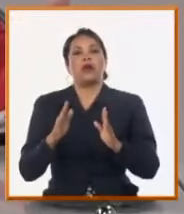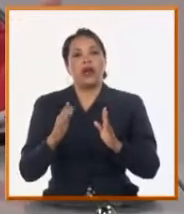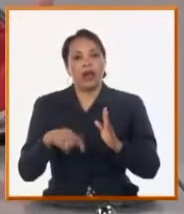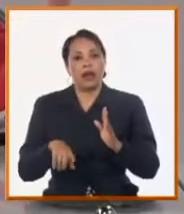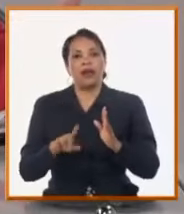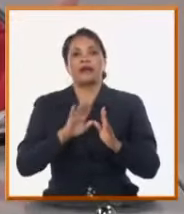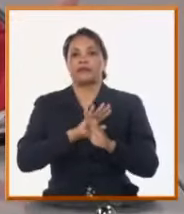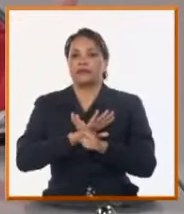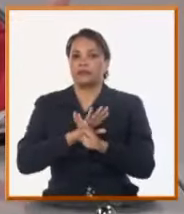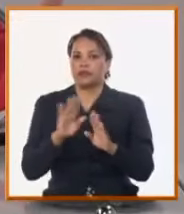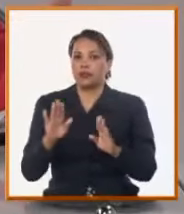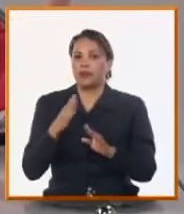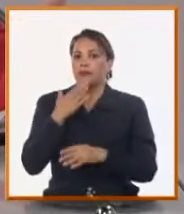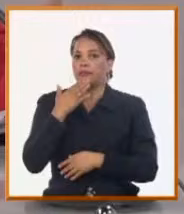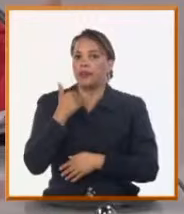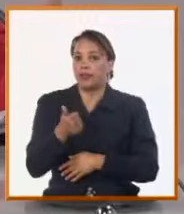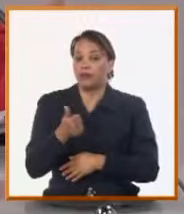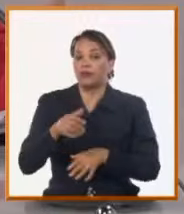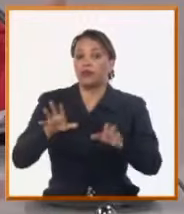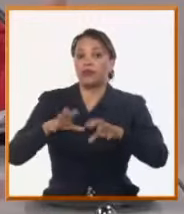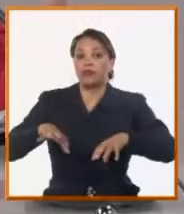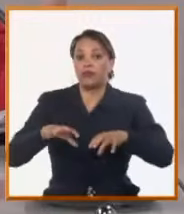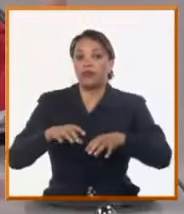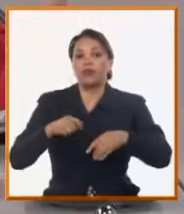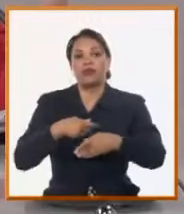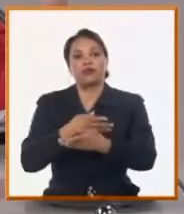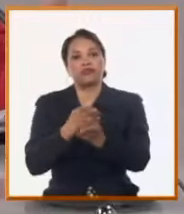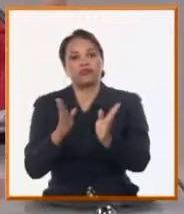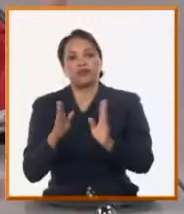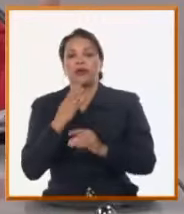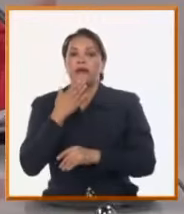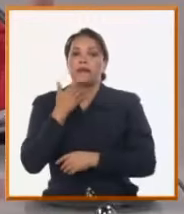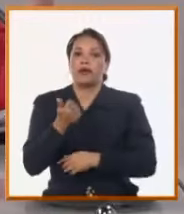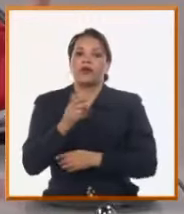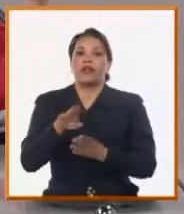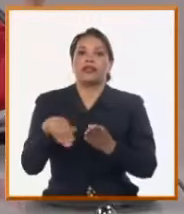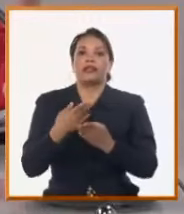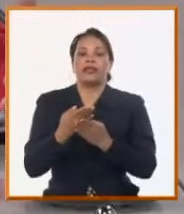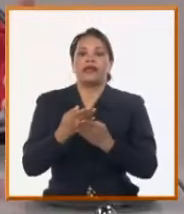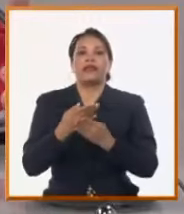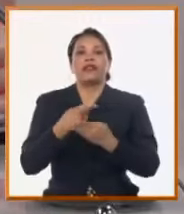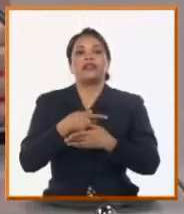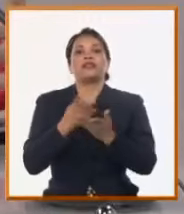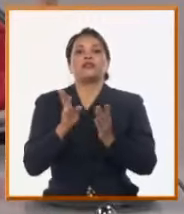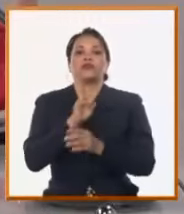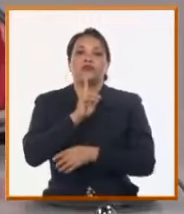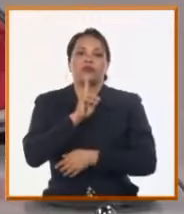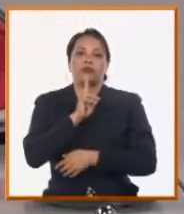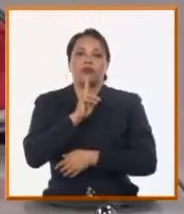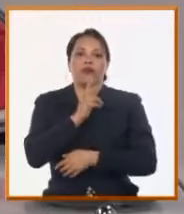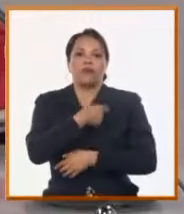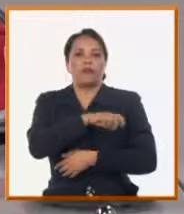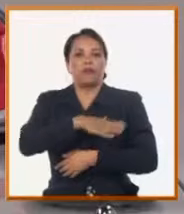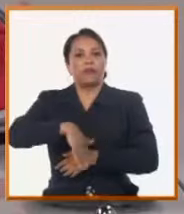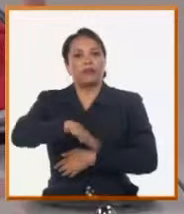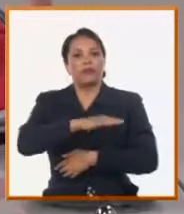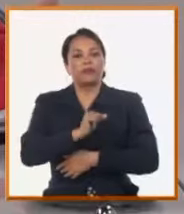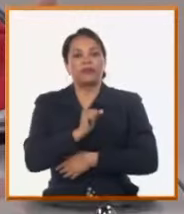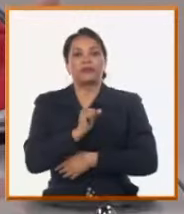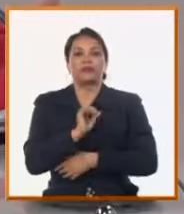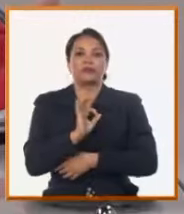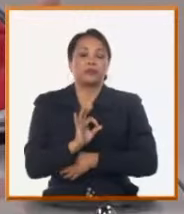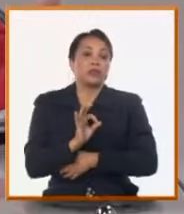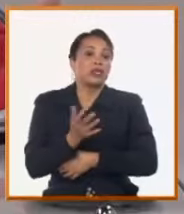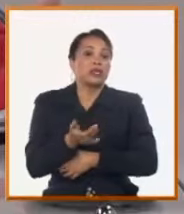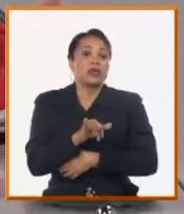estaríamos ya, entonces, en mejores condiciones para poder ir mejorando los ciclos de distribución de agua, que en este caso ha habido que moverlo.